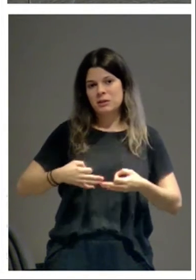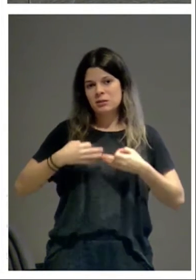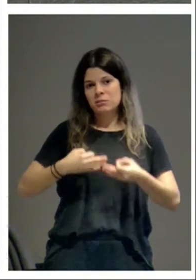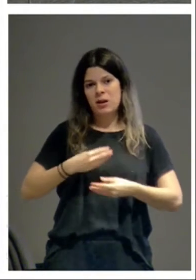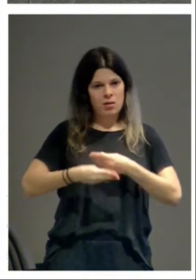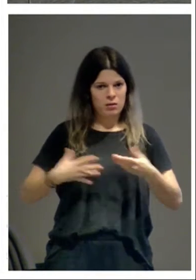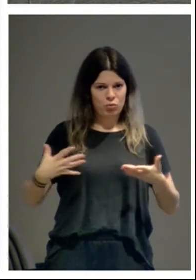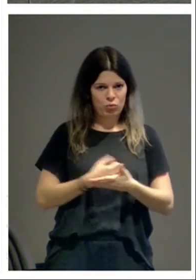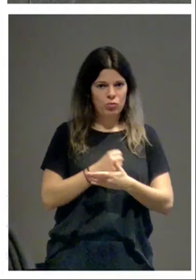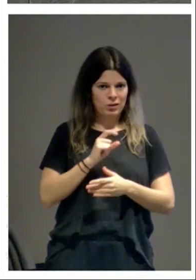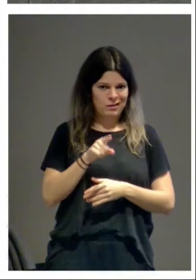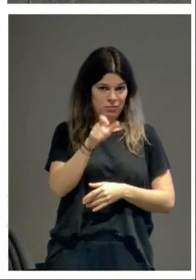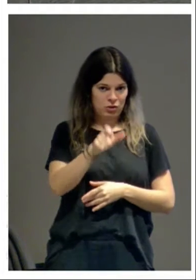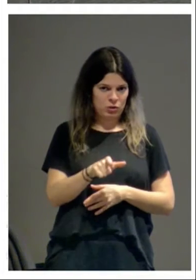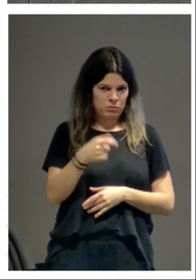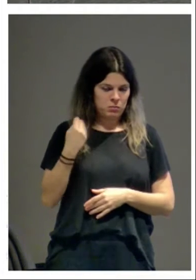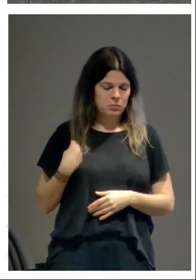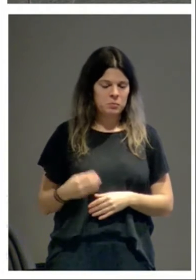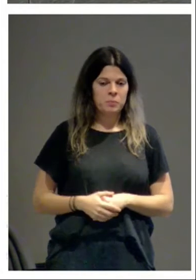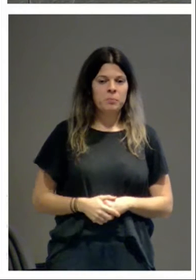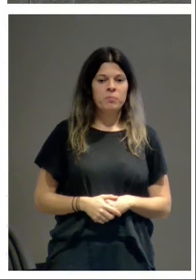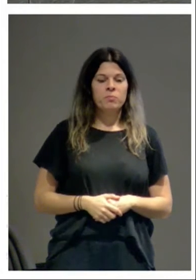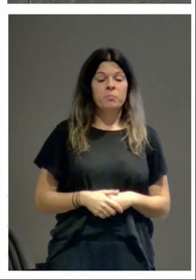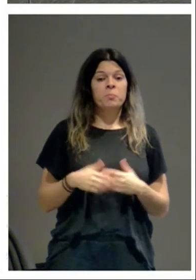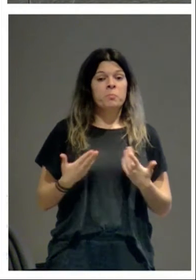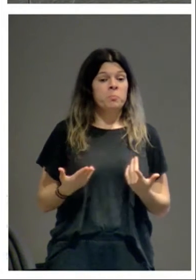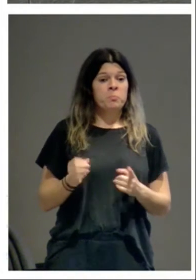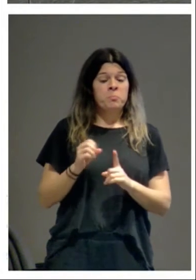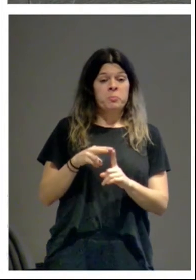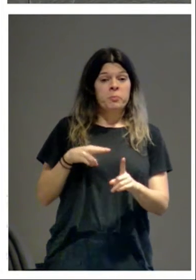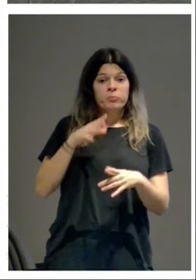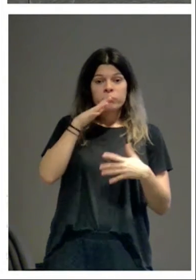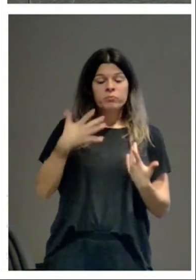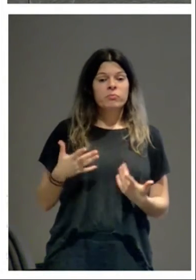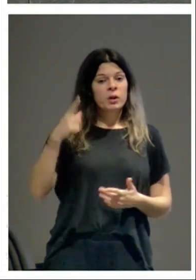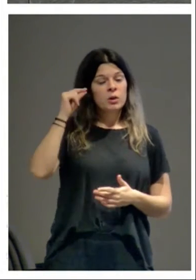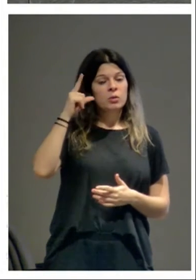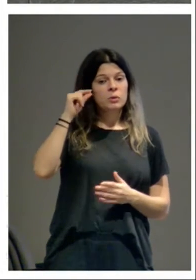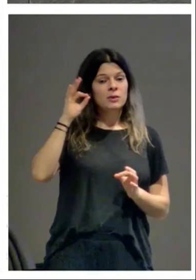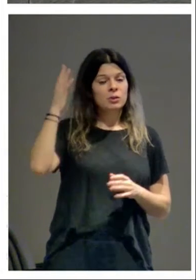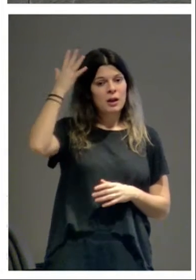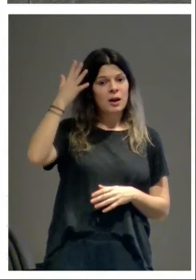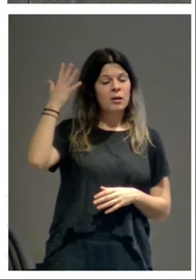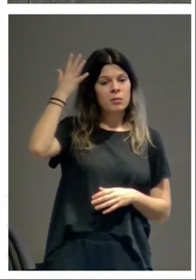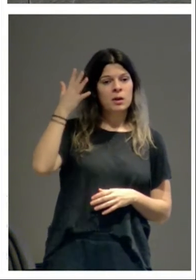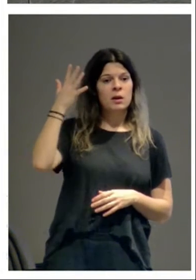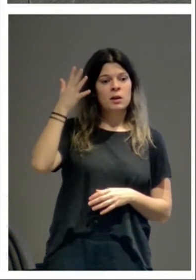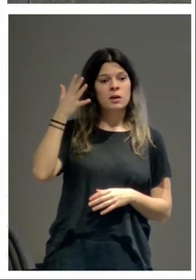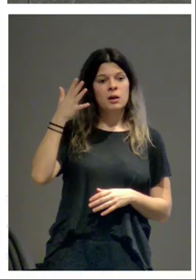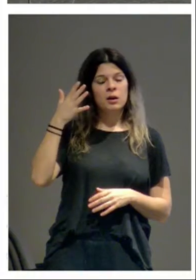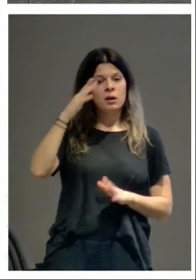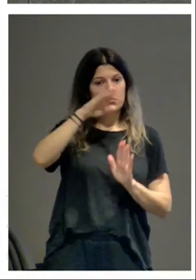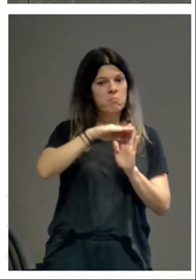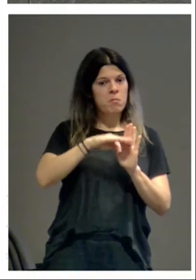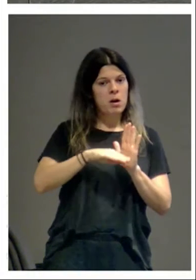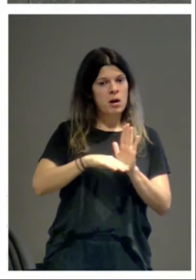todo. Bien, pues esta visión que había del románico, Navarra, siguiendo estas pautas que les